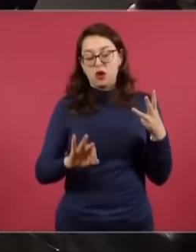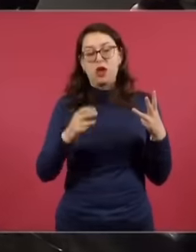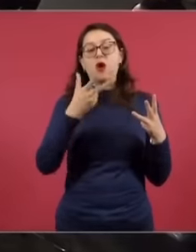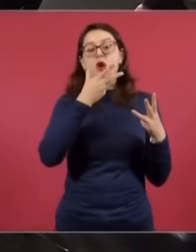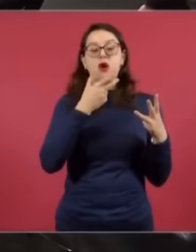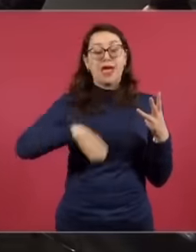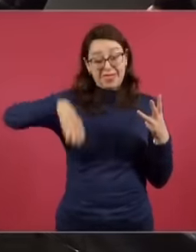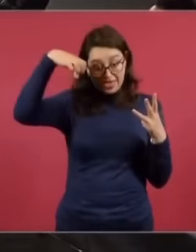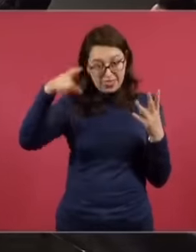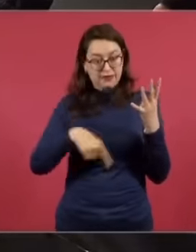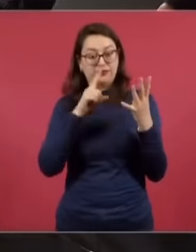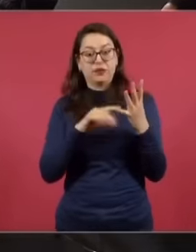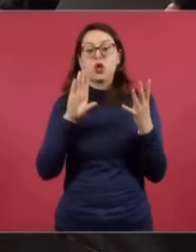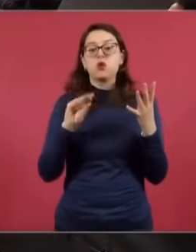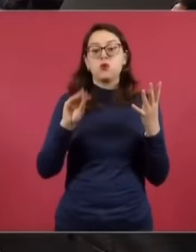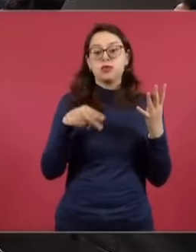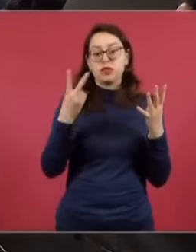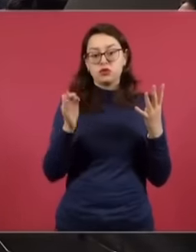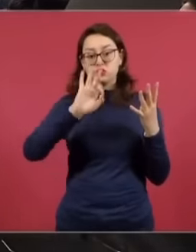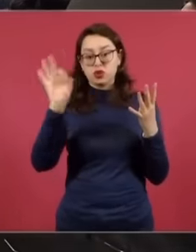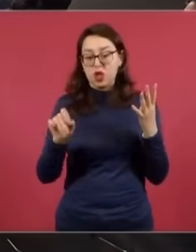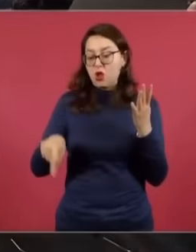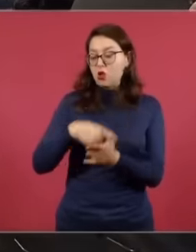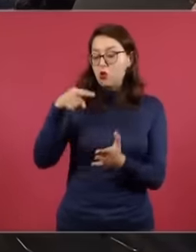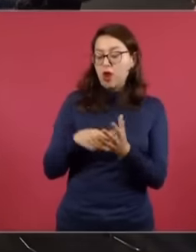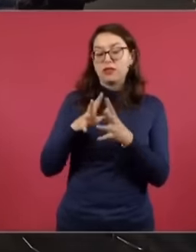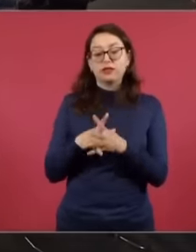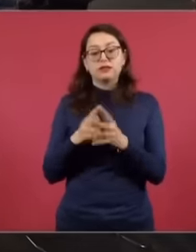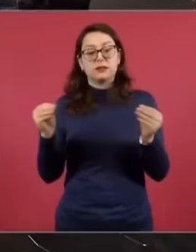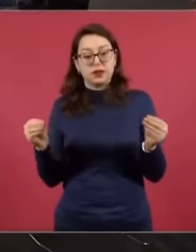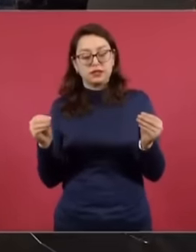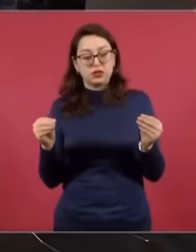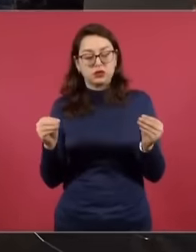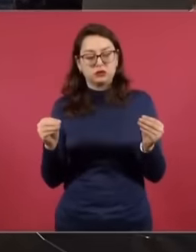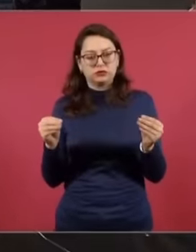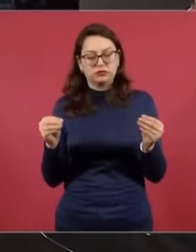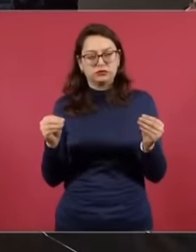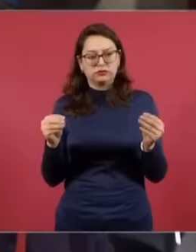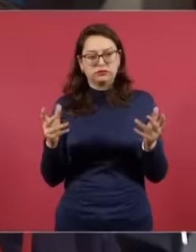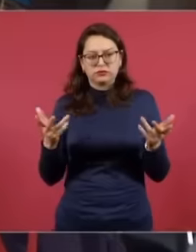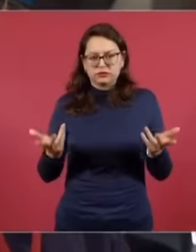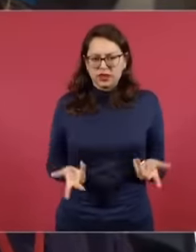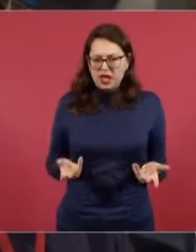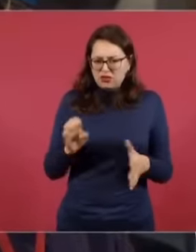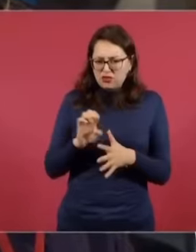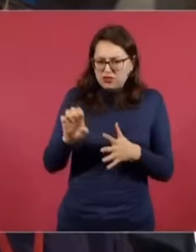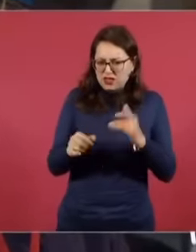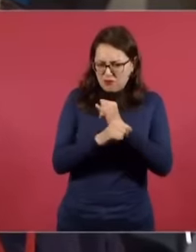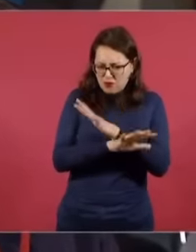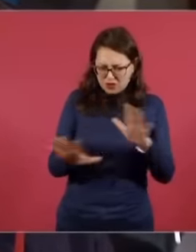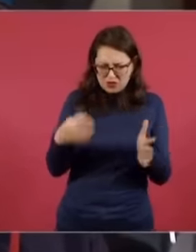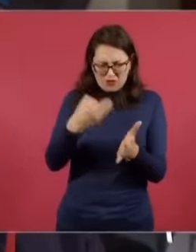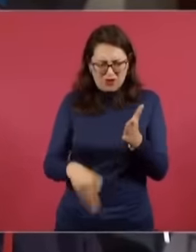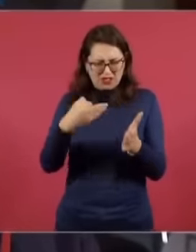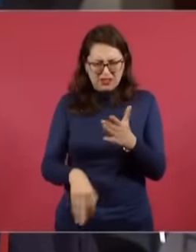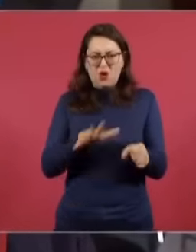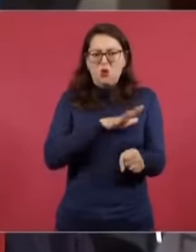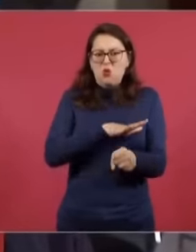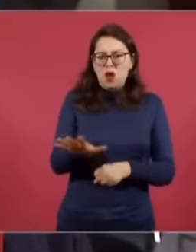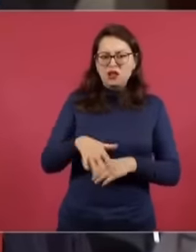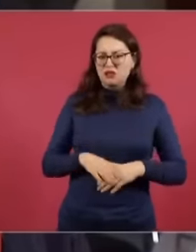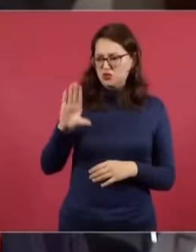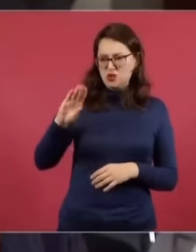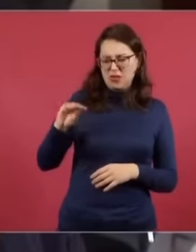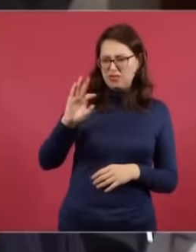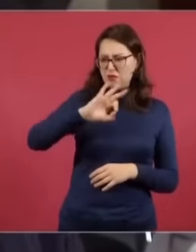el 92 por ciento viene el lugar de la desaparición. ¿Cómo dicen que no hay indicios con estos datos y con un alto